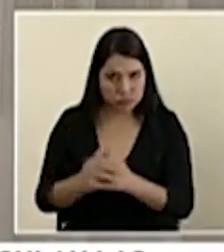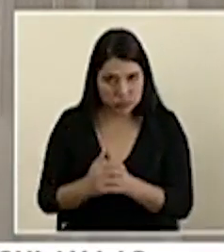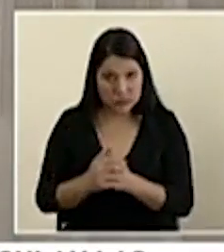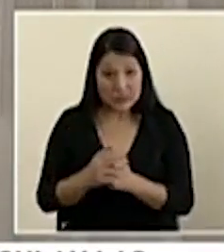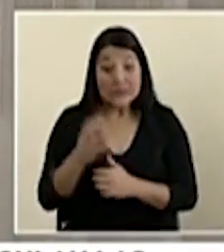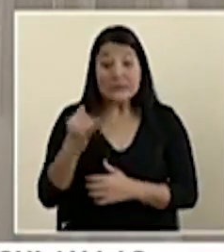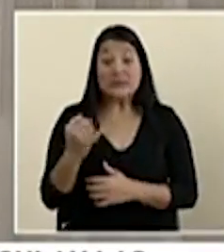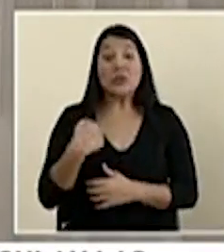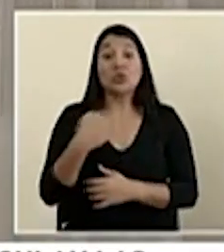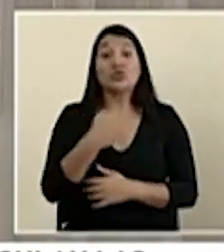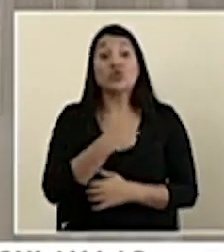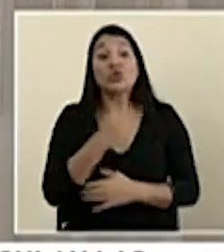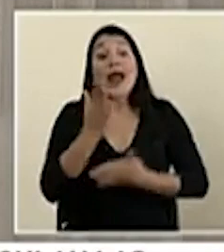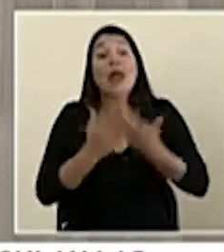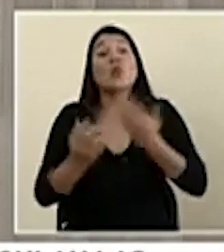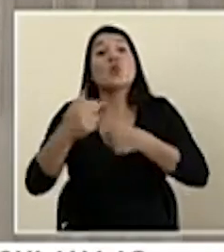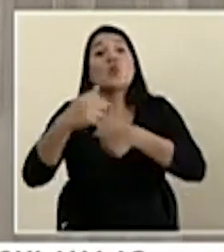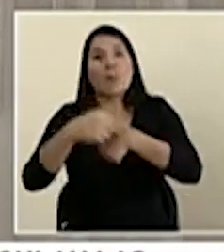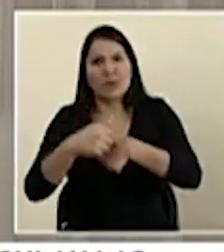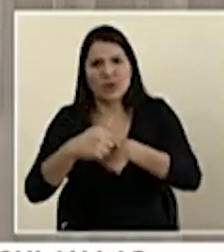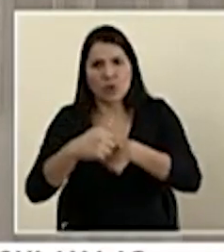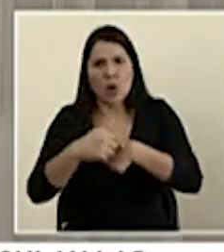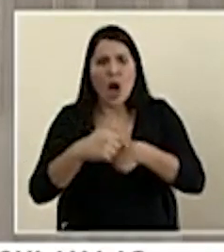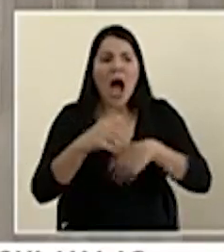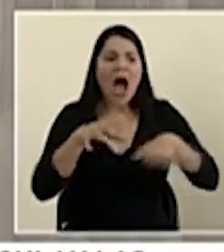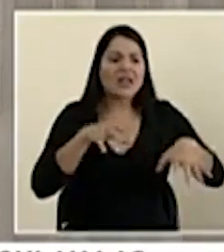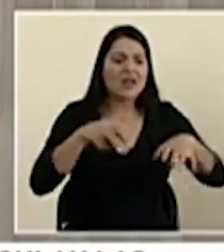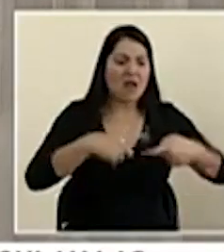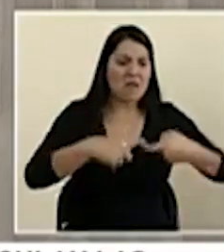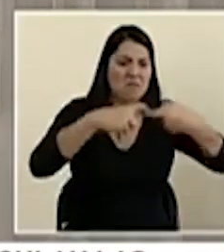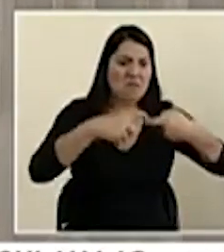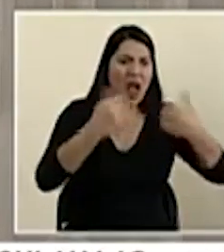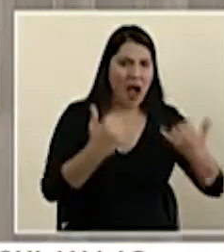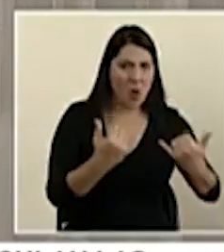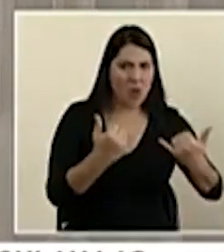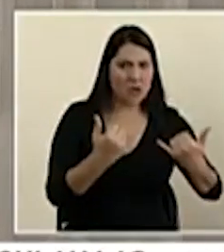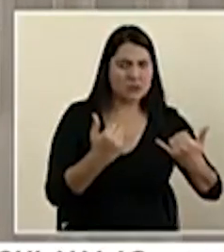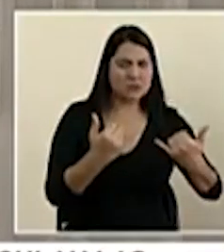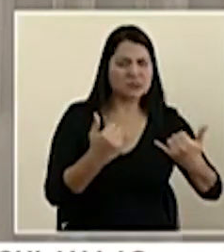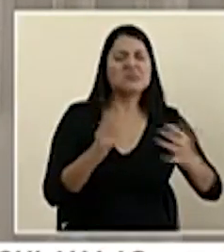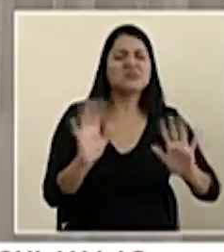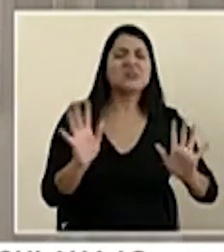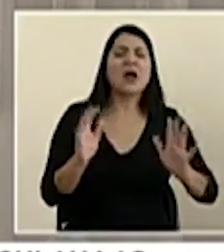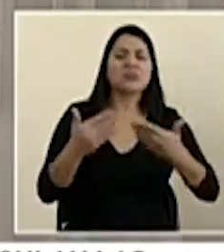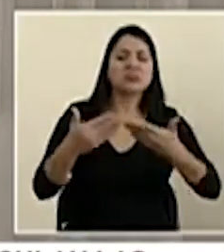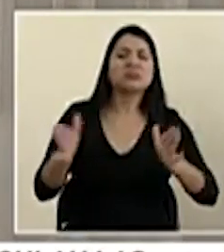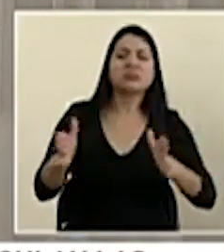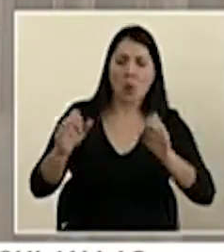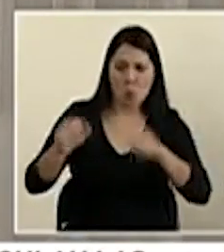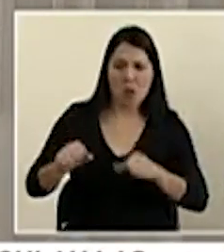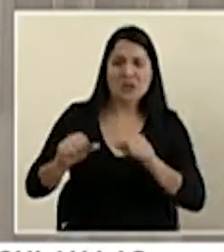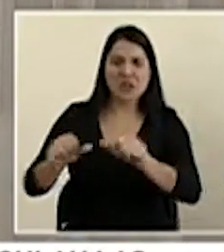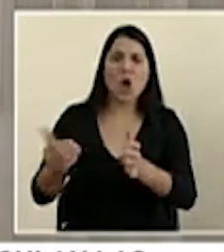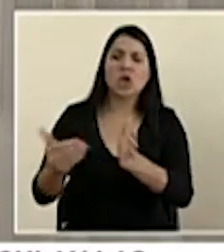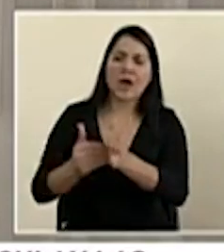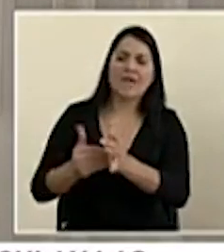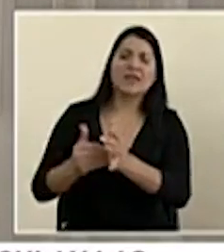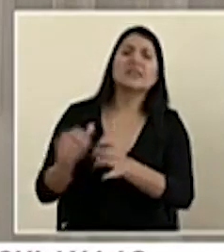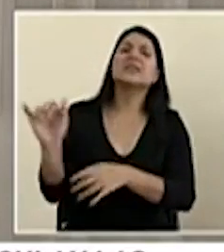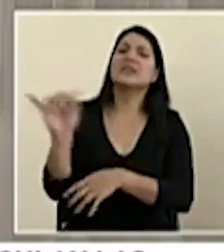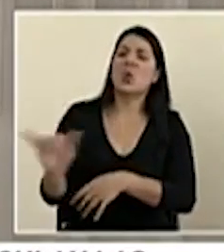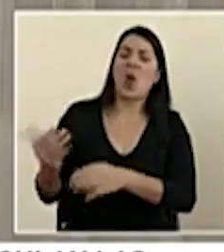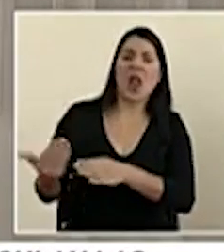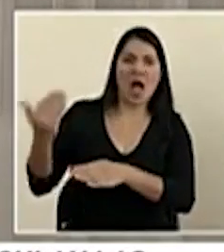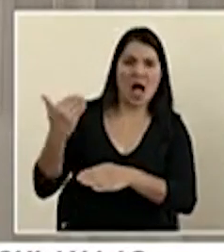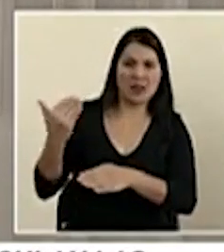que están restringidas puedan hacerse y vemos que la curva se está aumentando o simplemente por la misma inspección vemos que los protocolos no se están